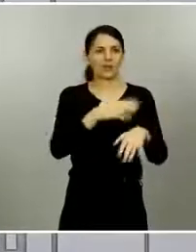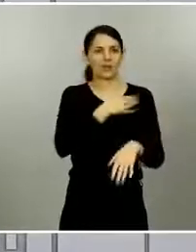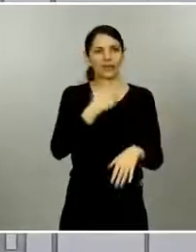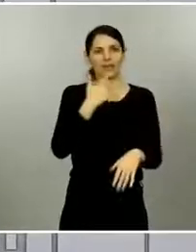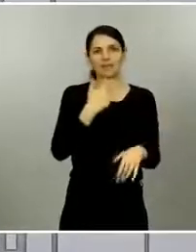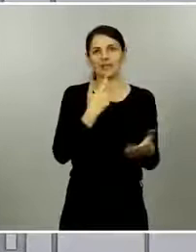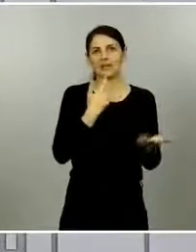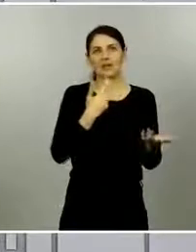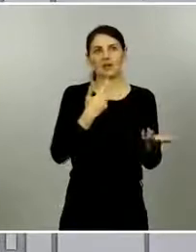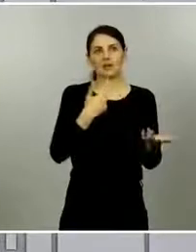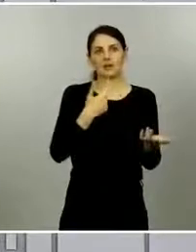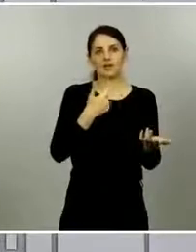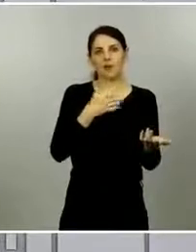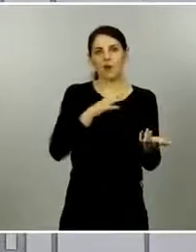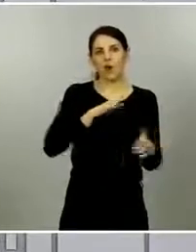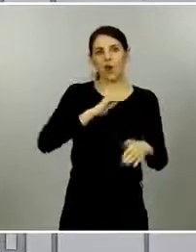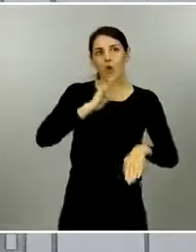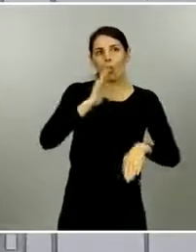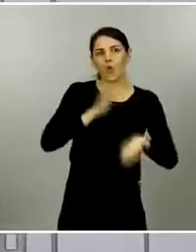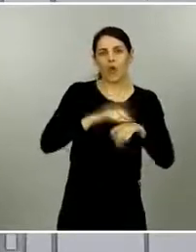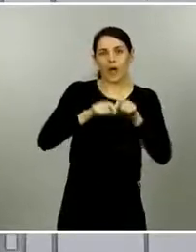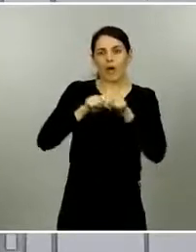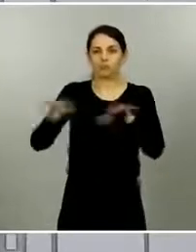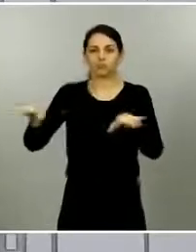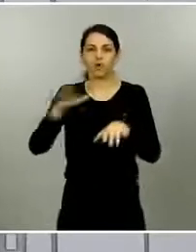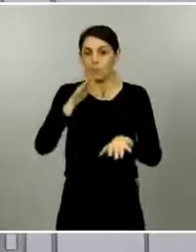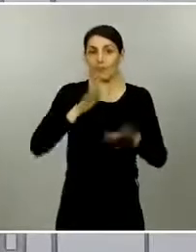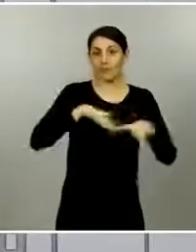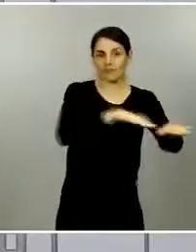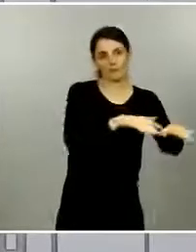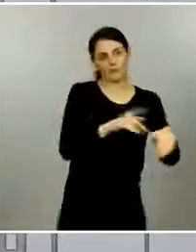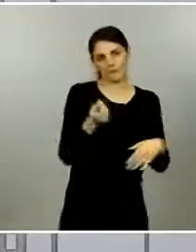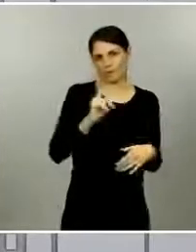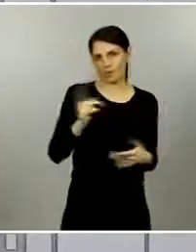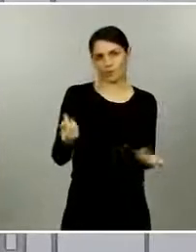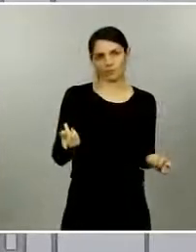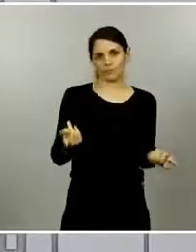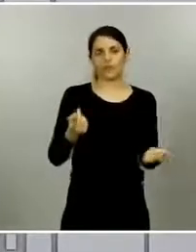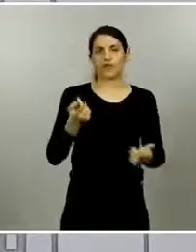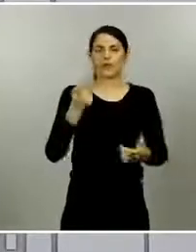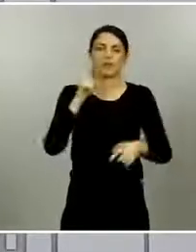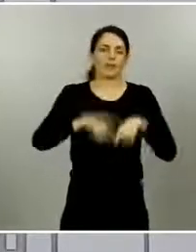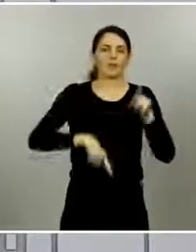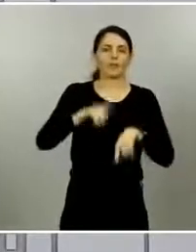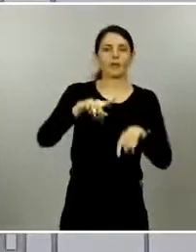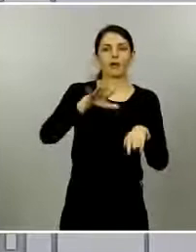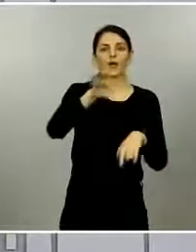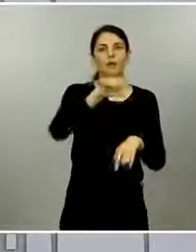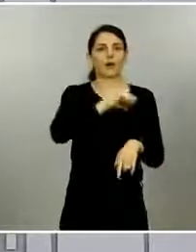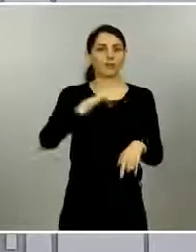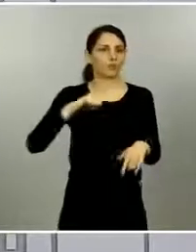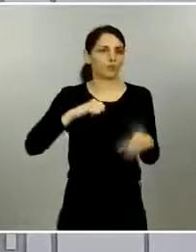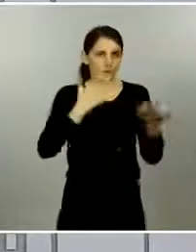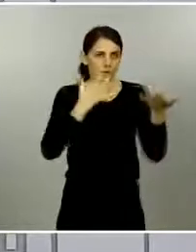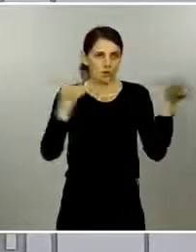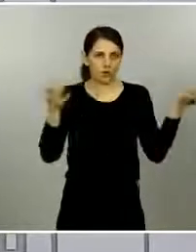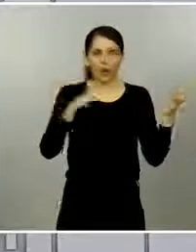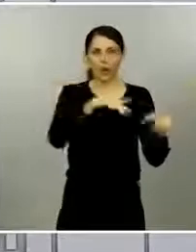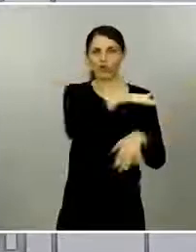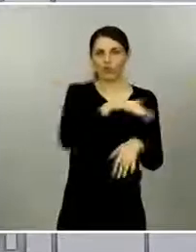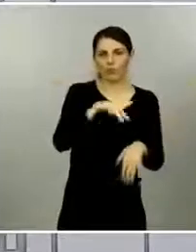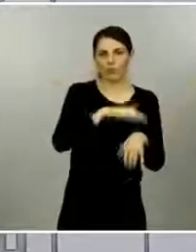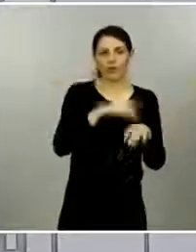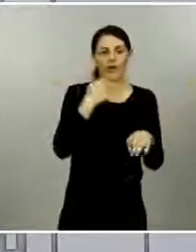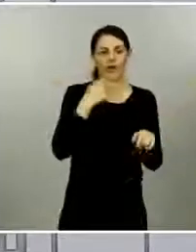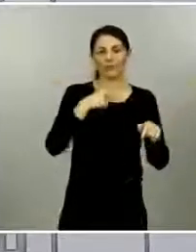origen de la transmisión hay que valorar factores asociados una manifestación en una comunidad o en una zona donde por ejemplo no